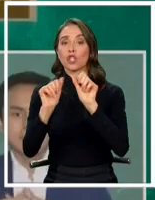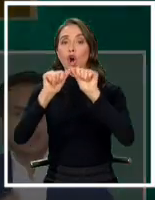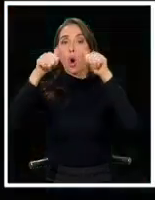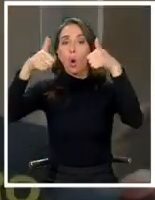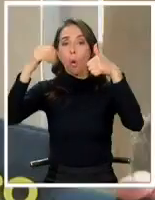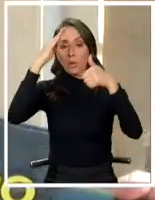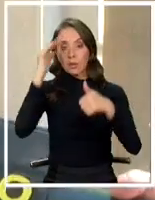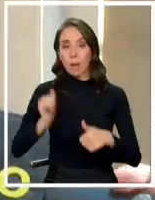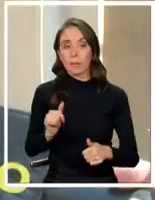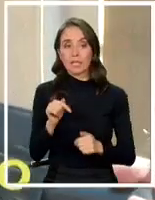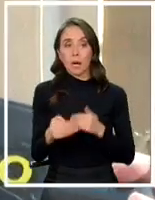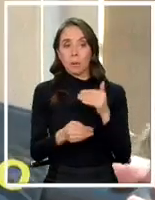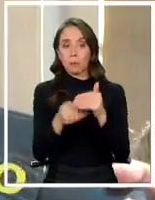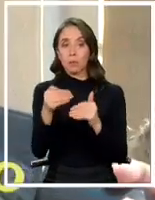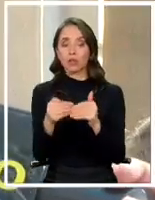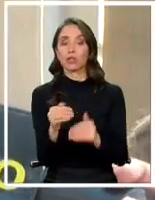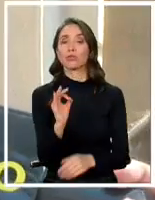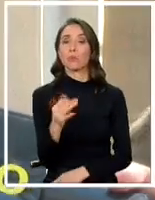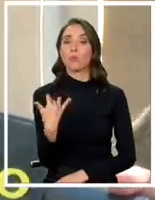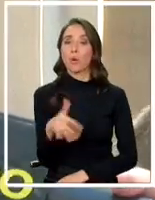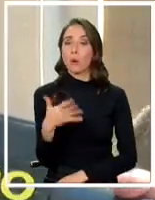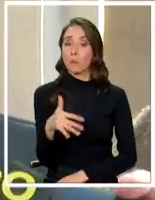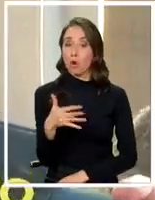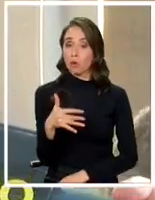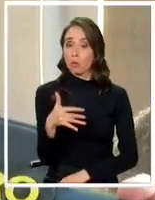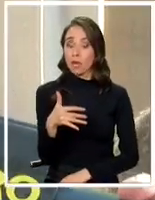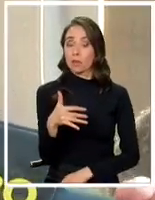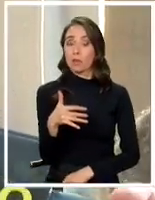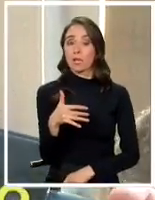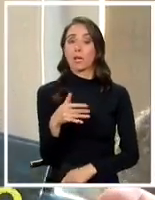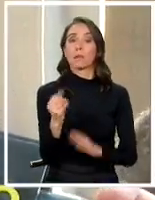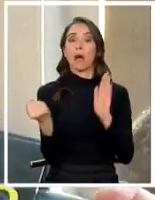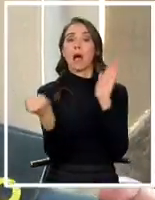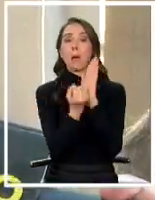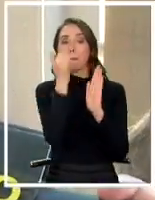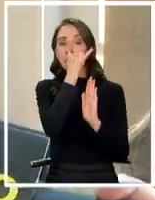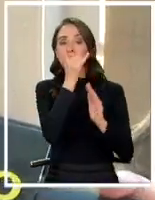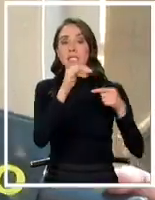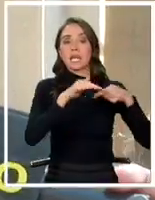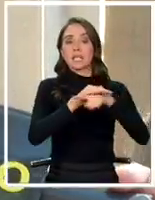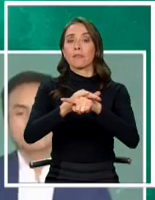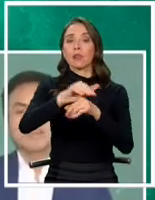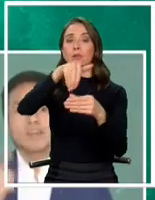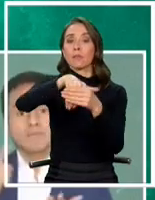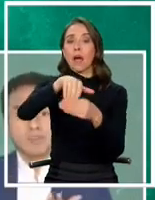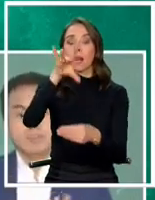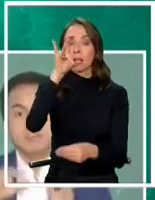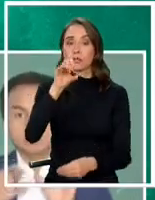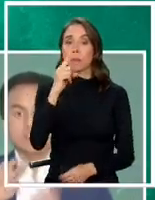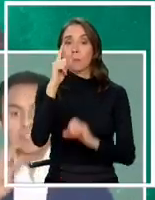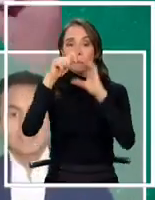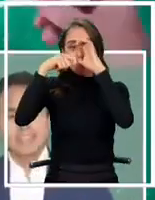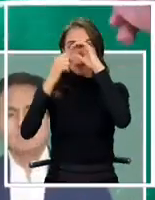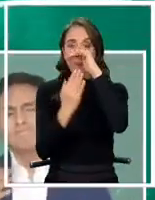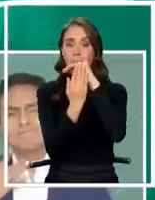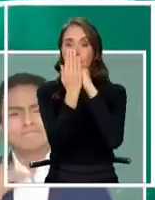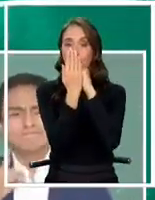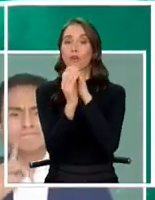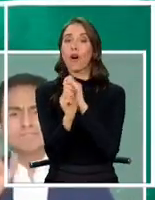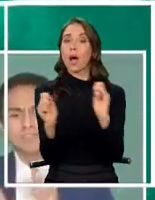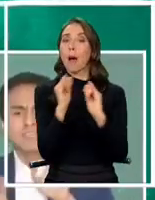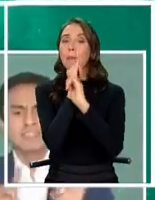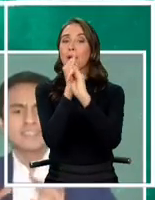junta militar. Este proceso es demasiado importante para que quede con una mancha de intervencionismo electoral. Primer video de la campaña